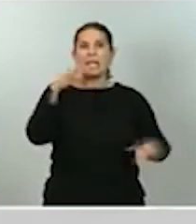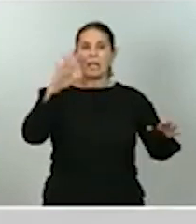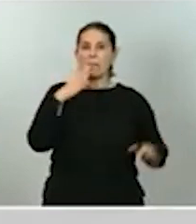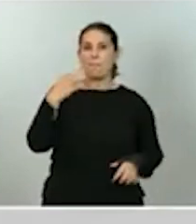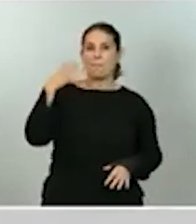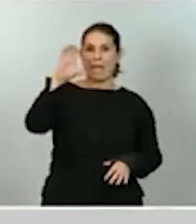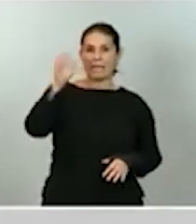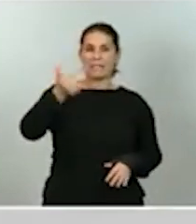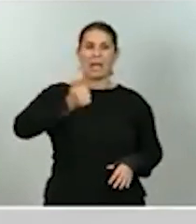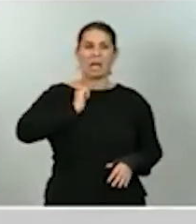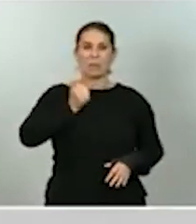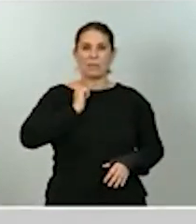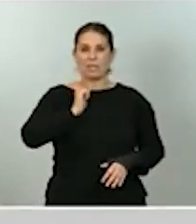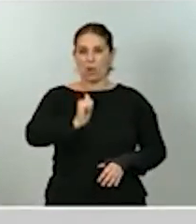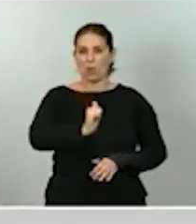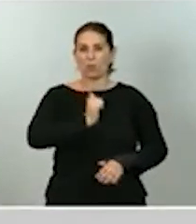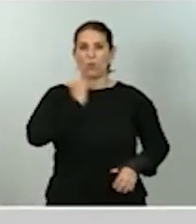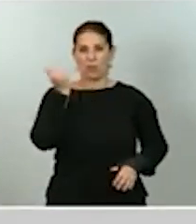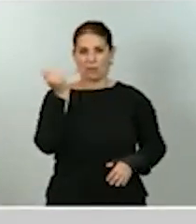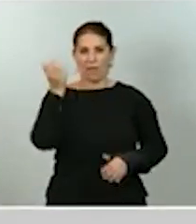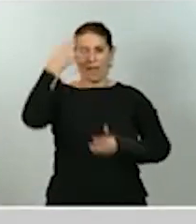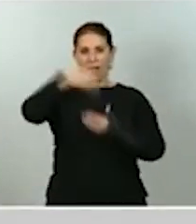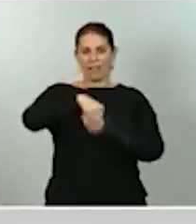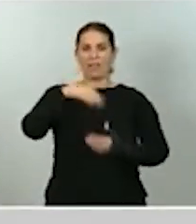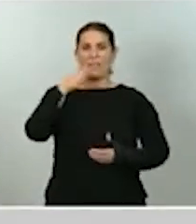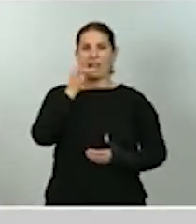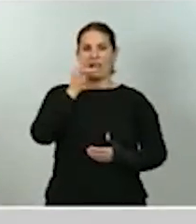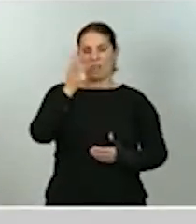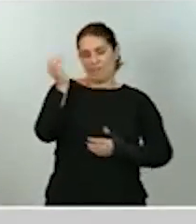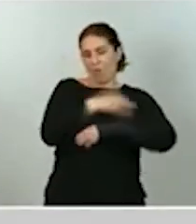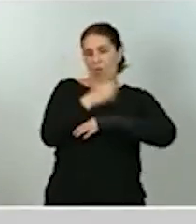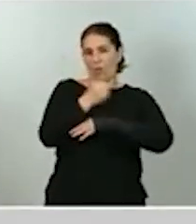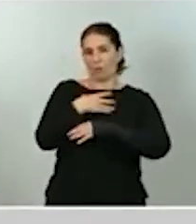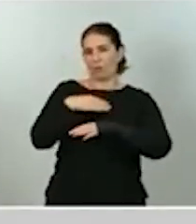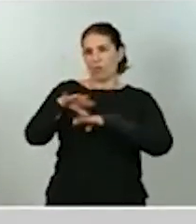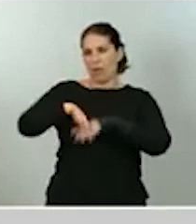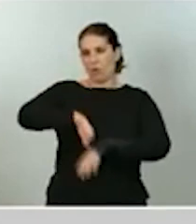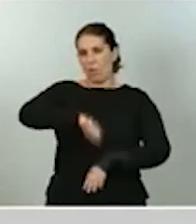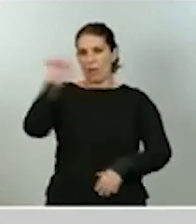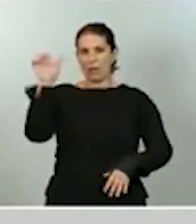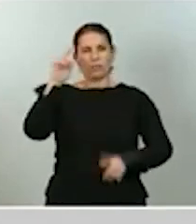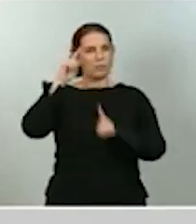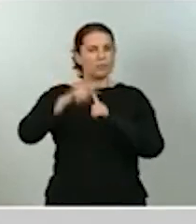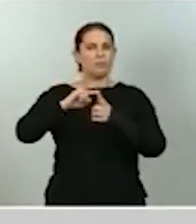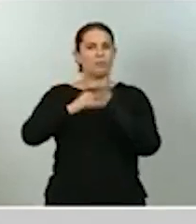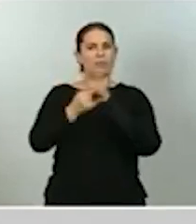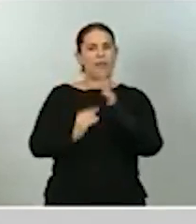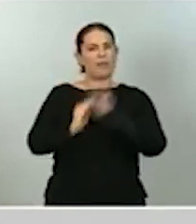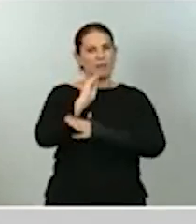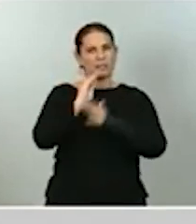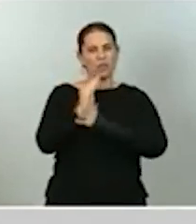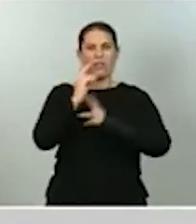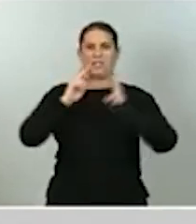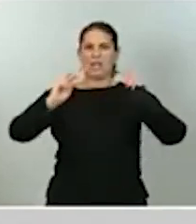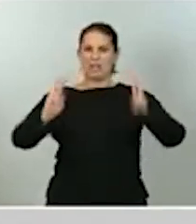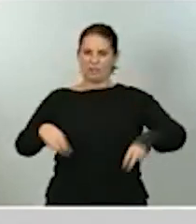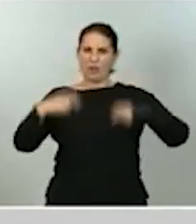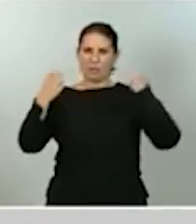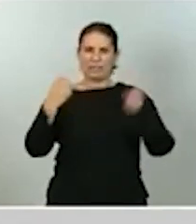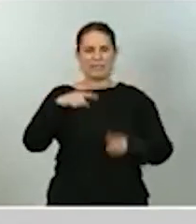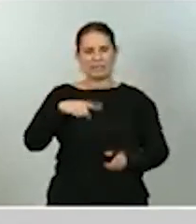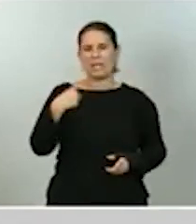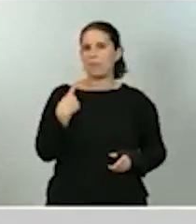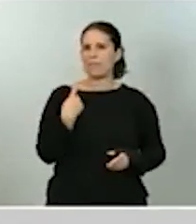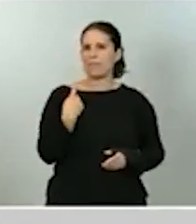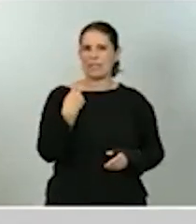oportunidades que suponen los fondos comunitarios para abordar un plan de inversiones y reformas que es imprescindible si